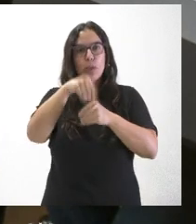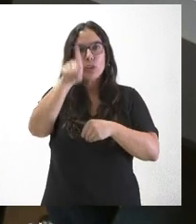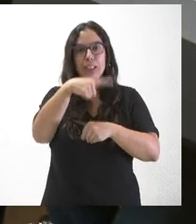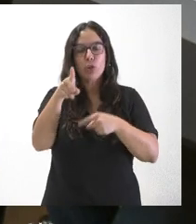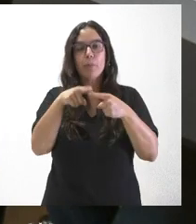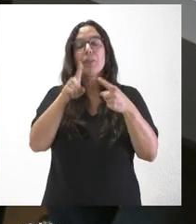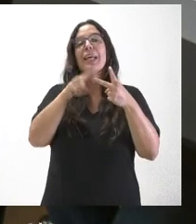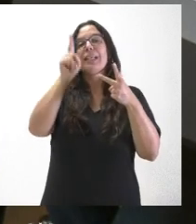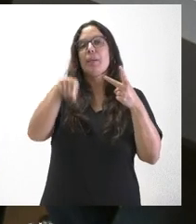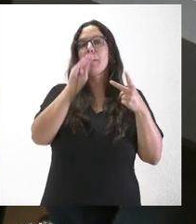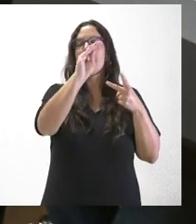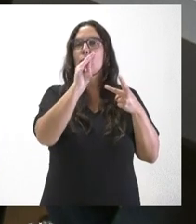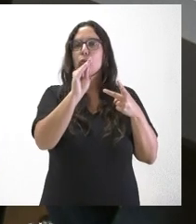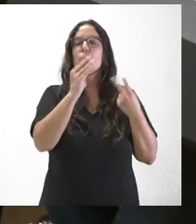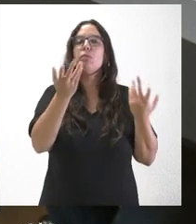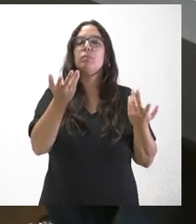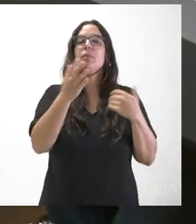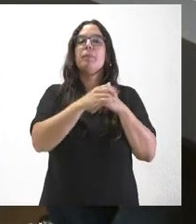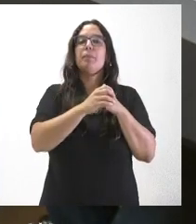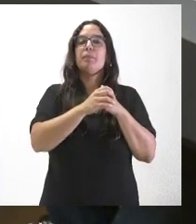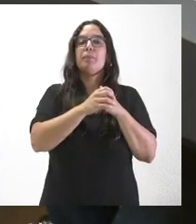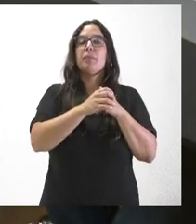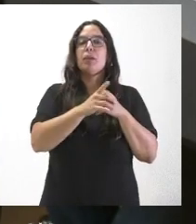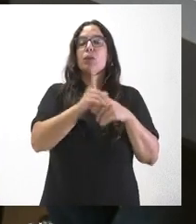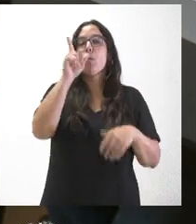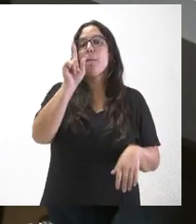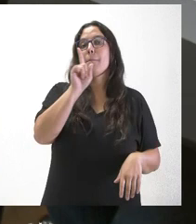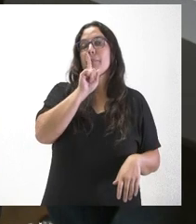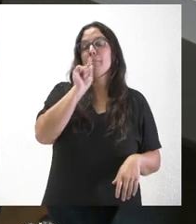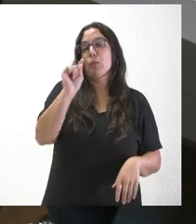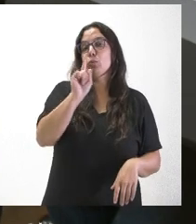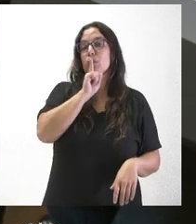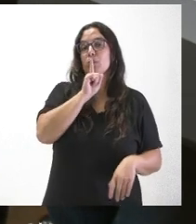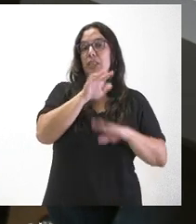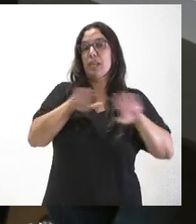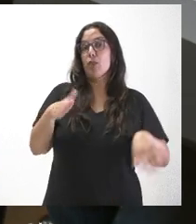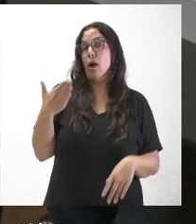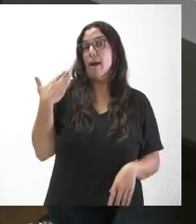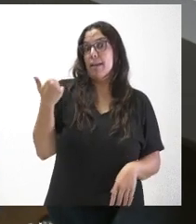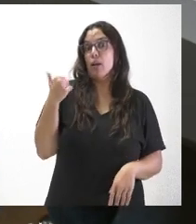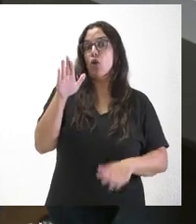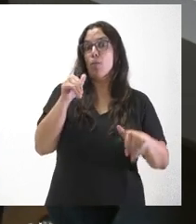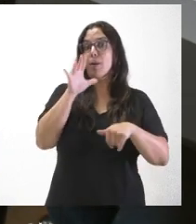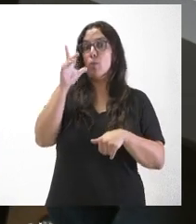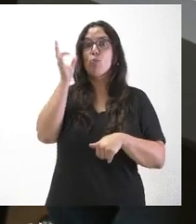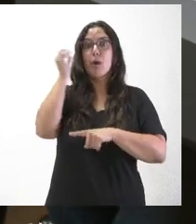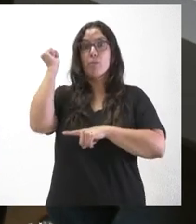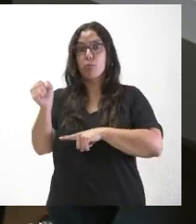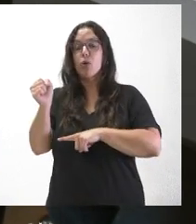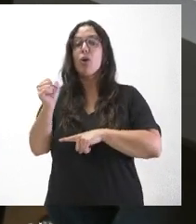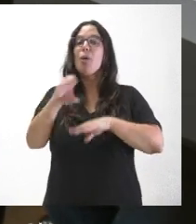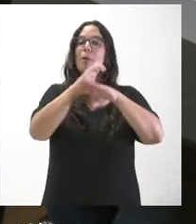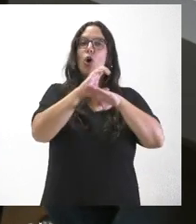preguntar, ¿cómo explican ustedes que en el minuto de silencio que convocaron ayer no hubiese ningún consejero de